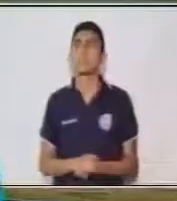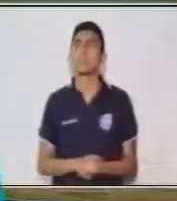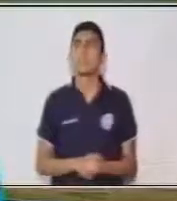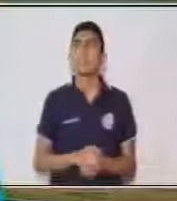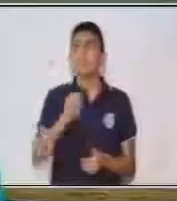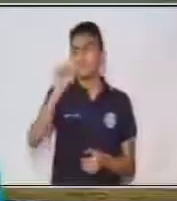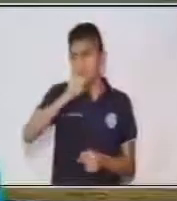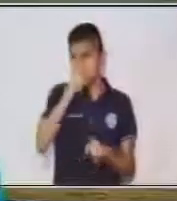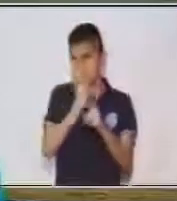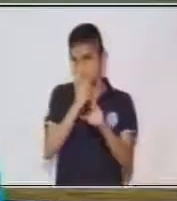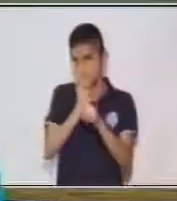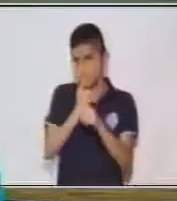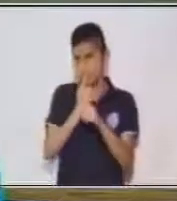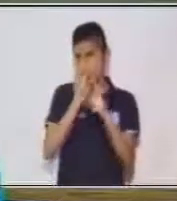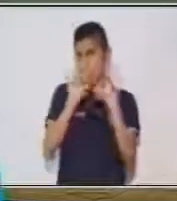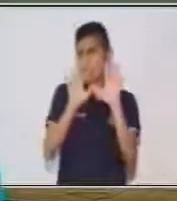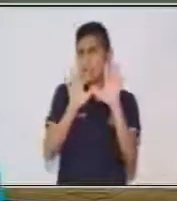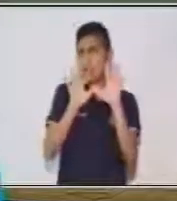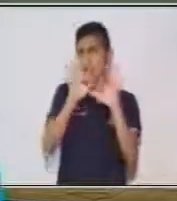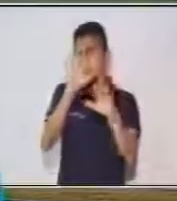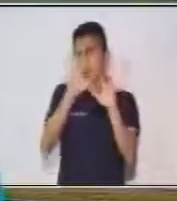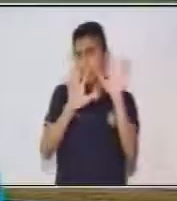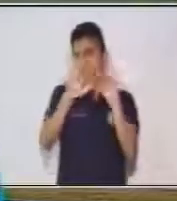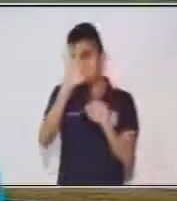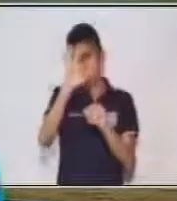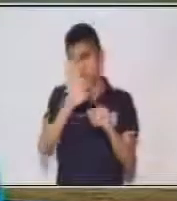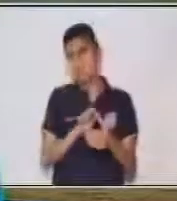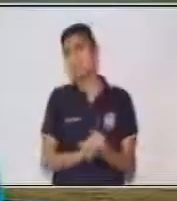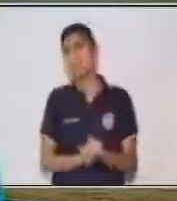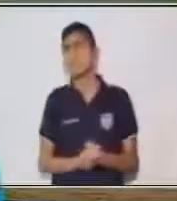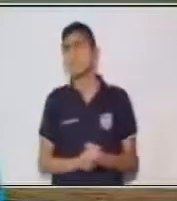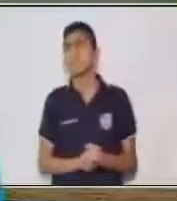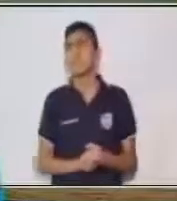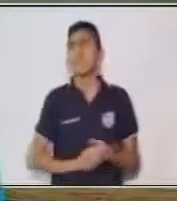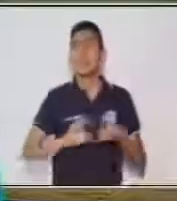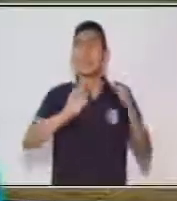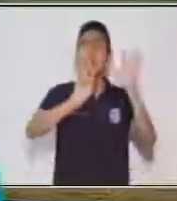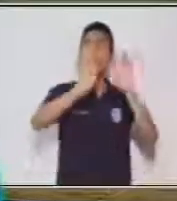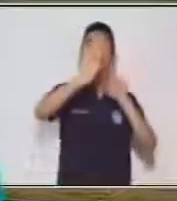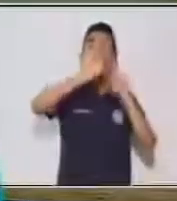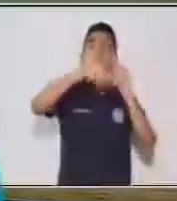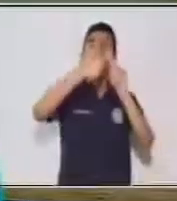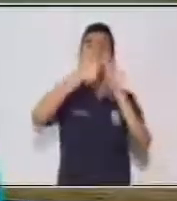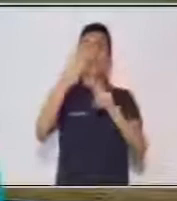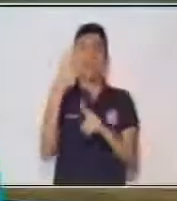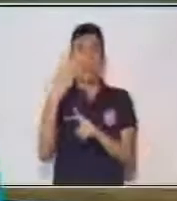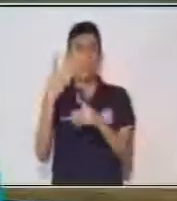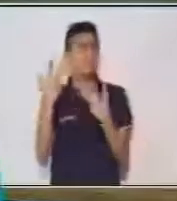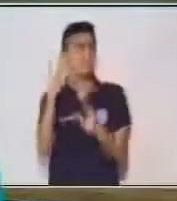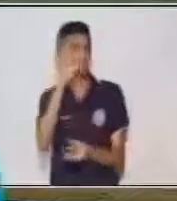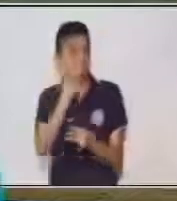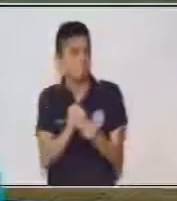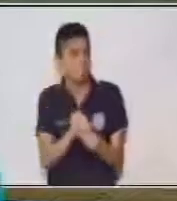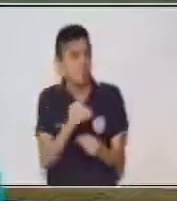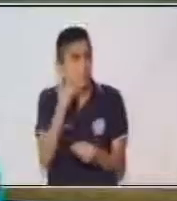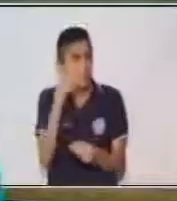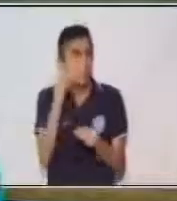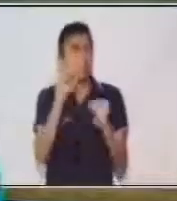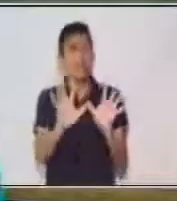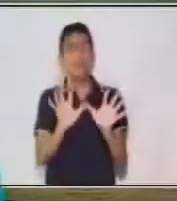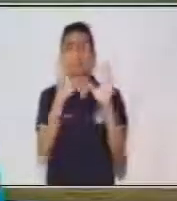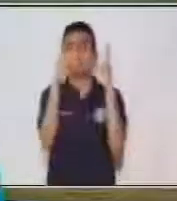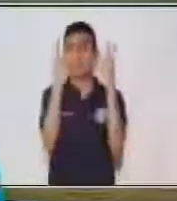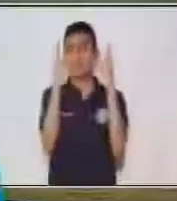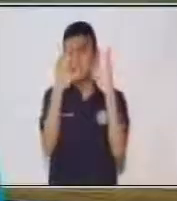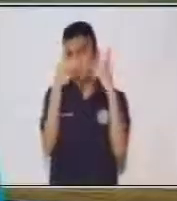Vamos a obtener el número trece. Trece más tres, ¿cuál? Excelente, muy